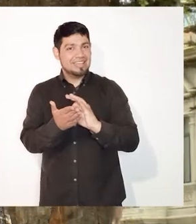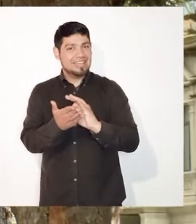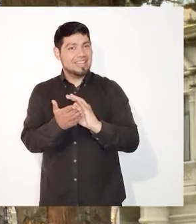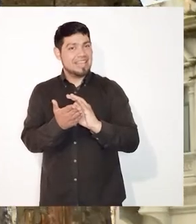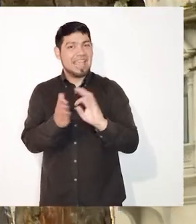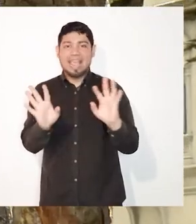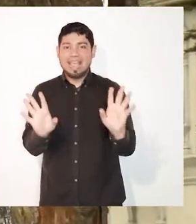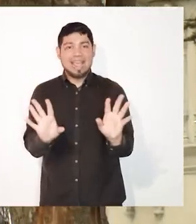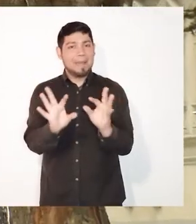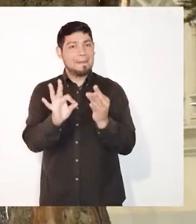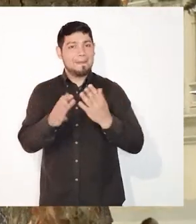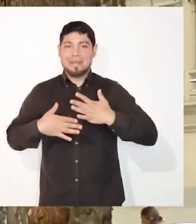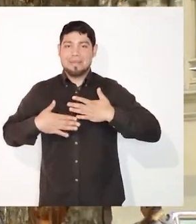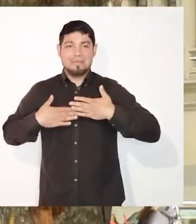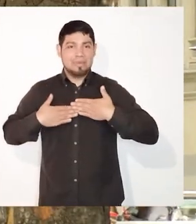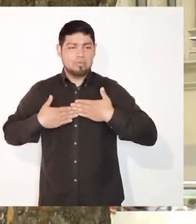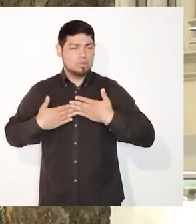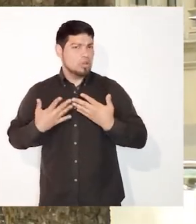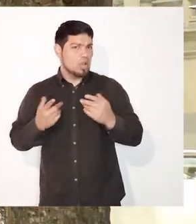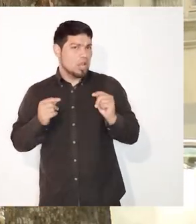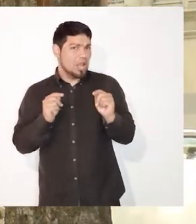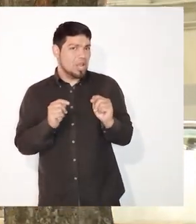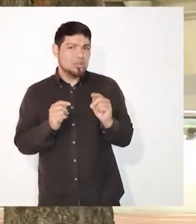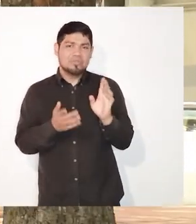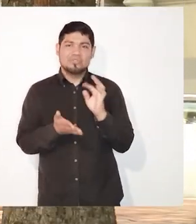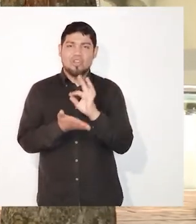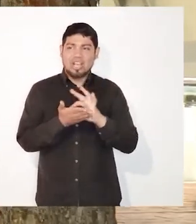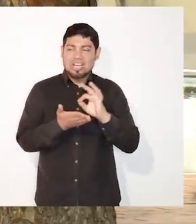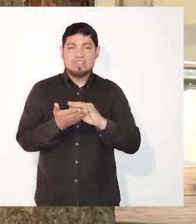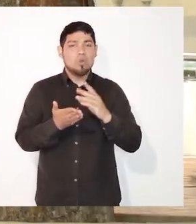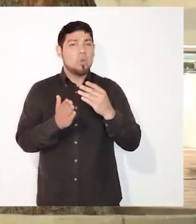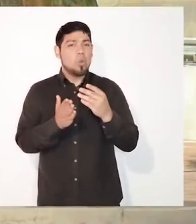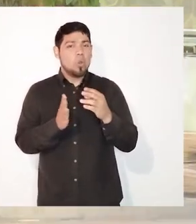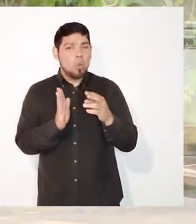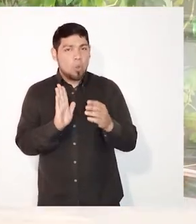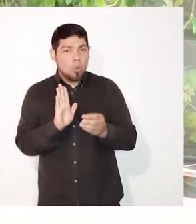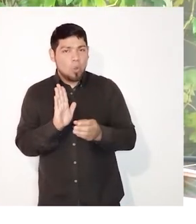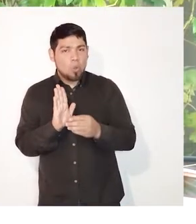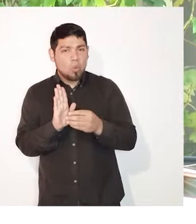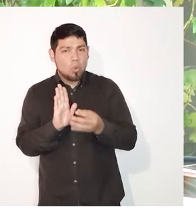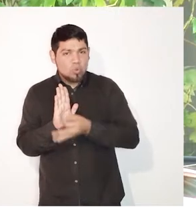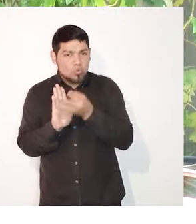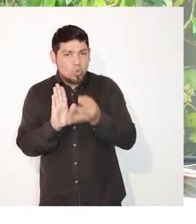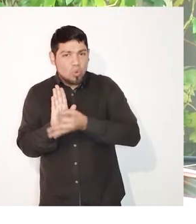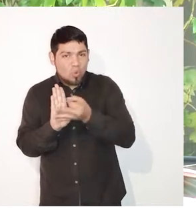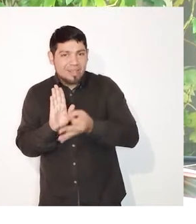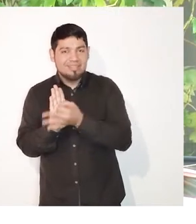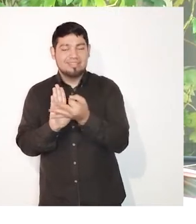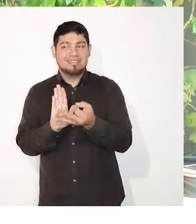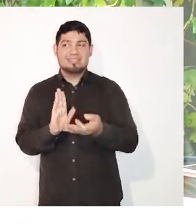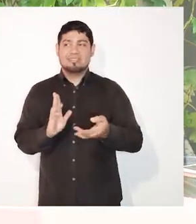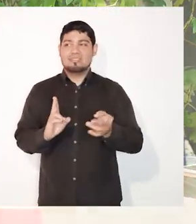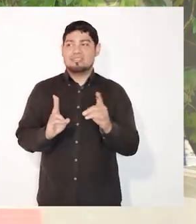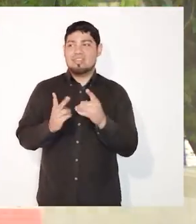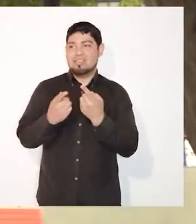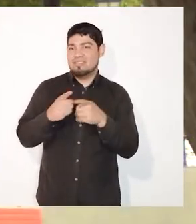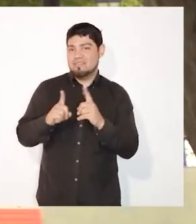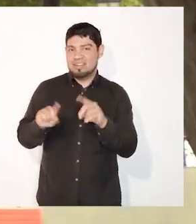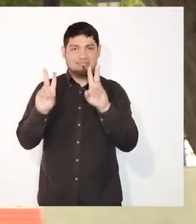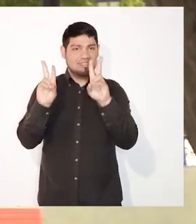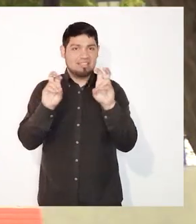decir, mi forma de escribir, pero no qué estilo. No, porque creo, me gusta escribir cuentos